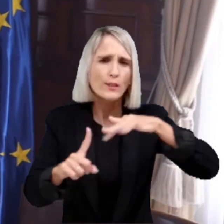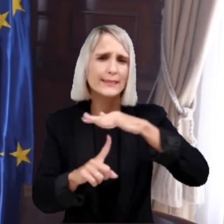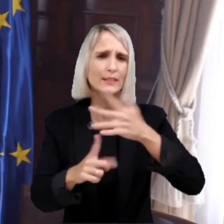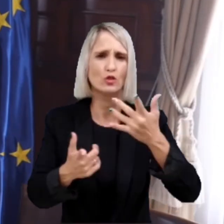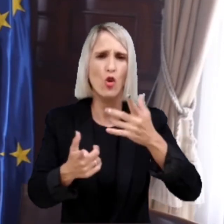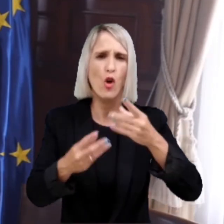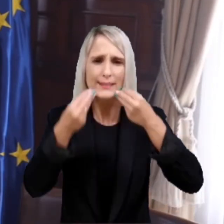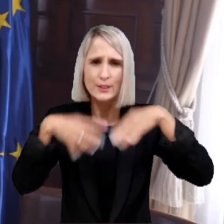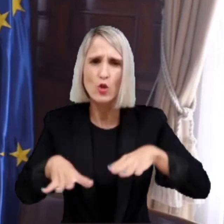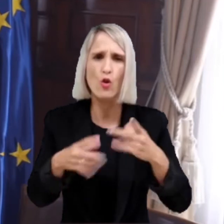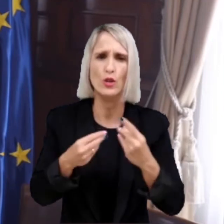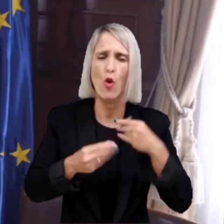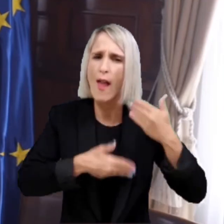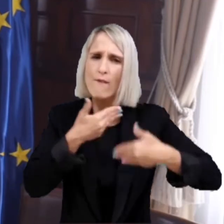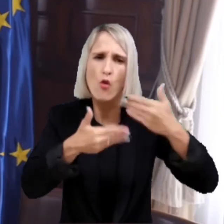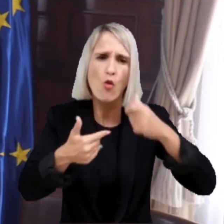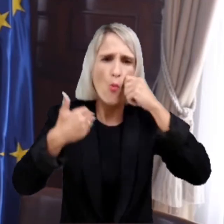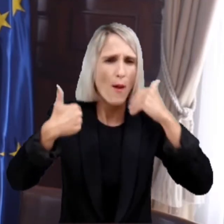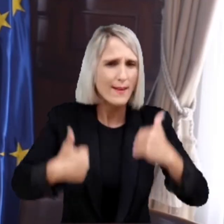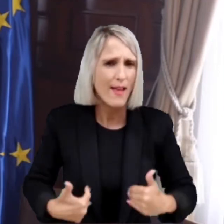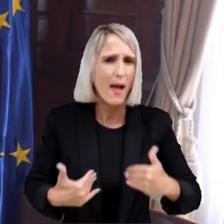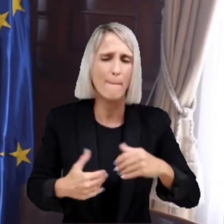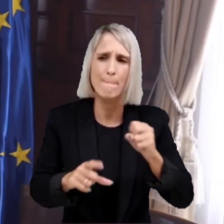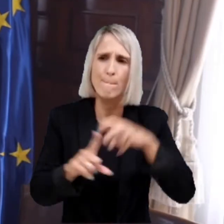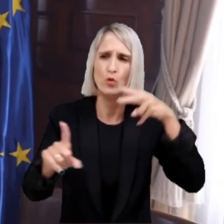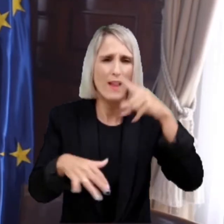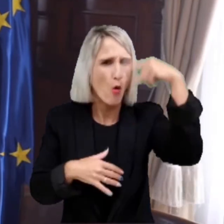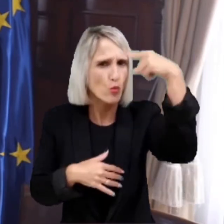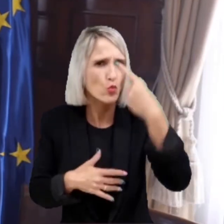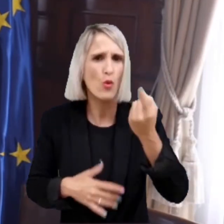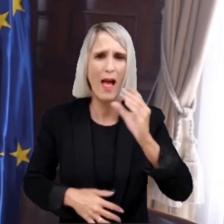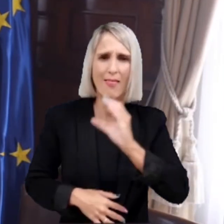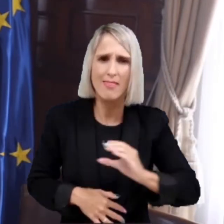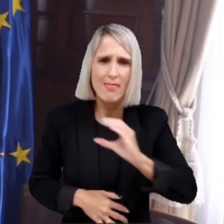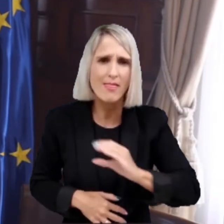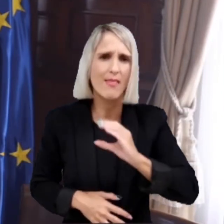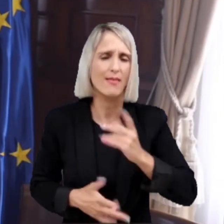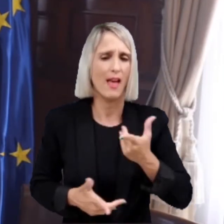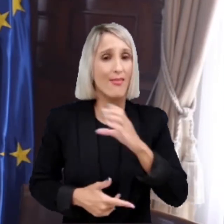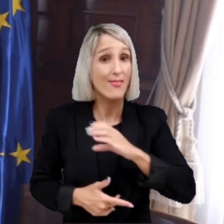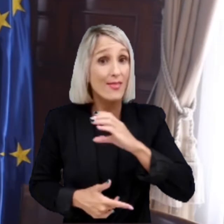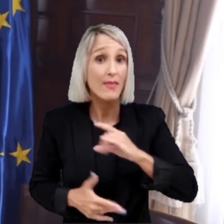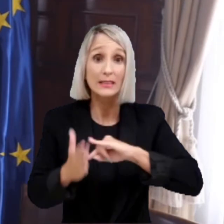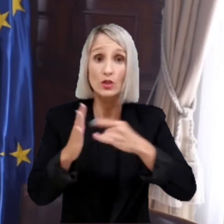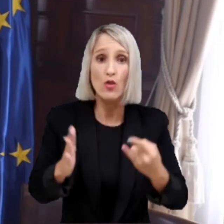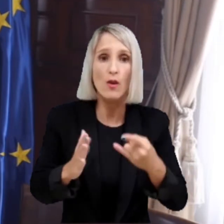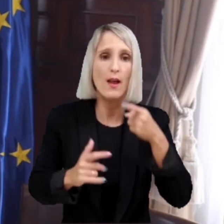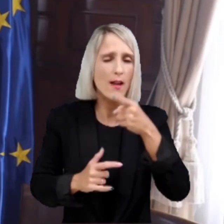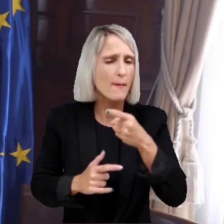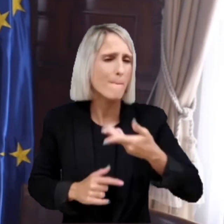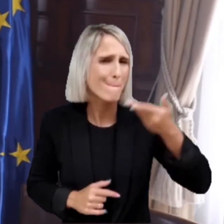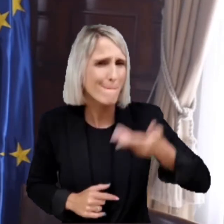la coyuntura de situarte en el contexto histórico y geográfico de la evolución, de la humanidad, desde el punto de vista de la cultura, de la ciencia.